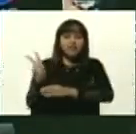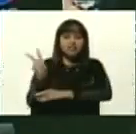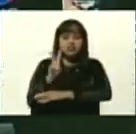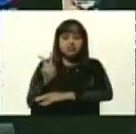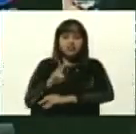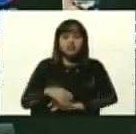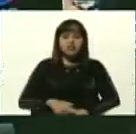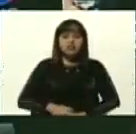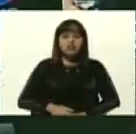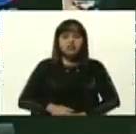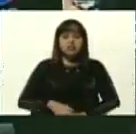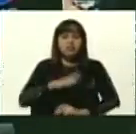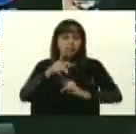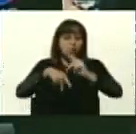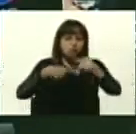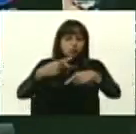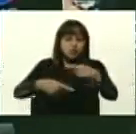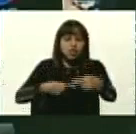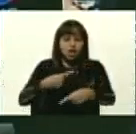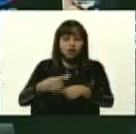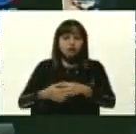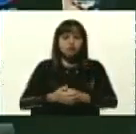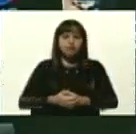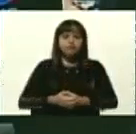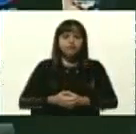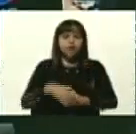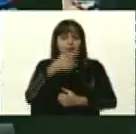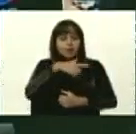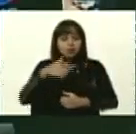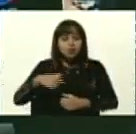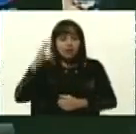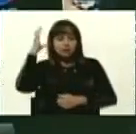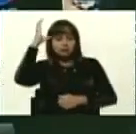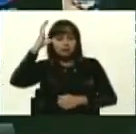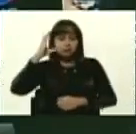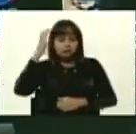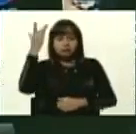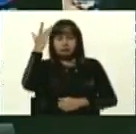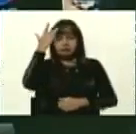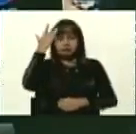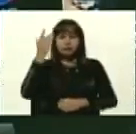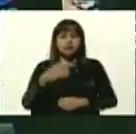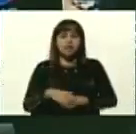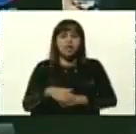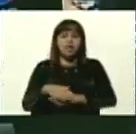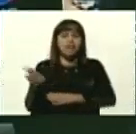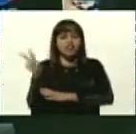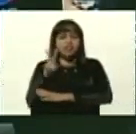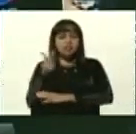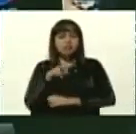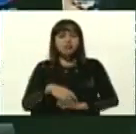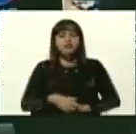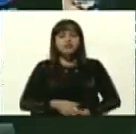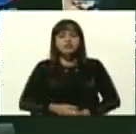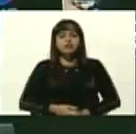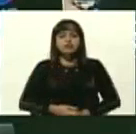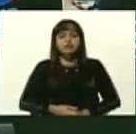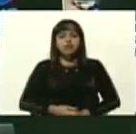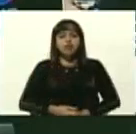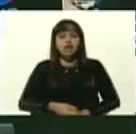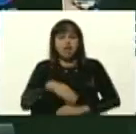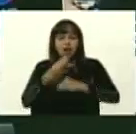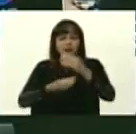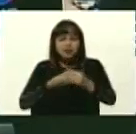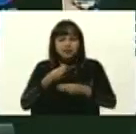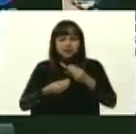y procesados con personal capacitado en Venezuela. Para hacer una mayor